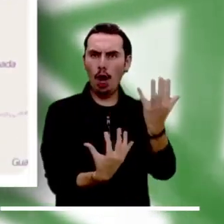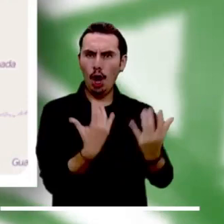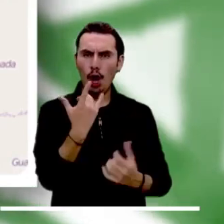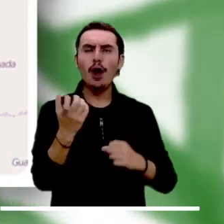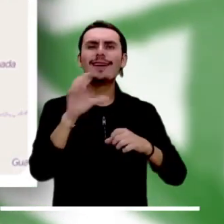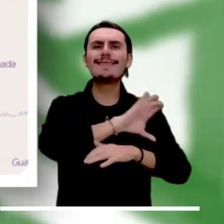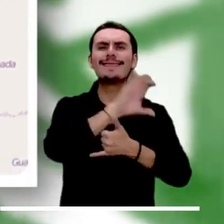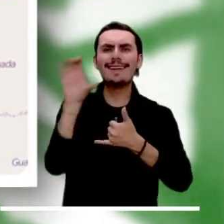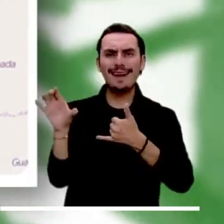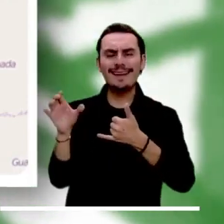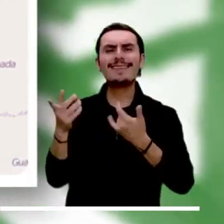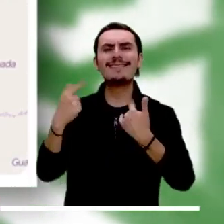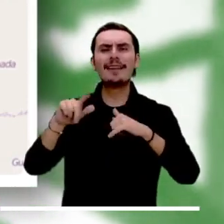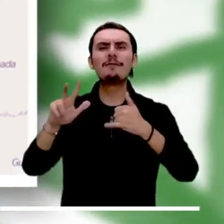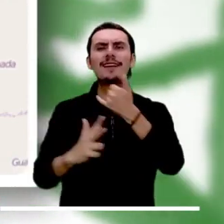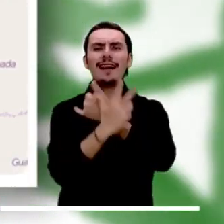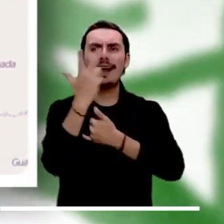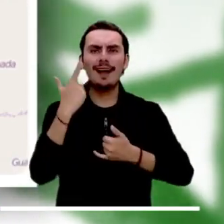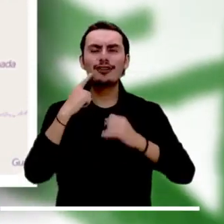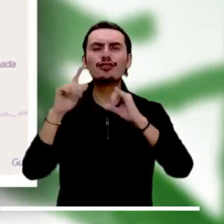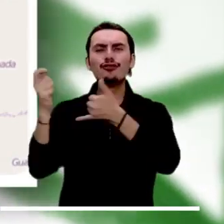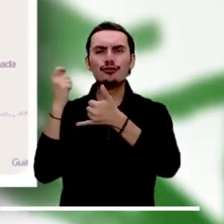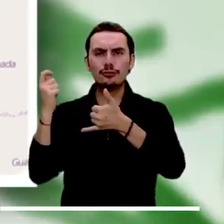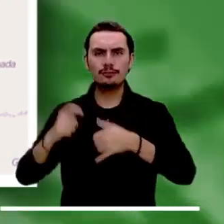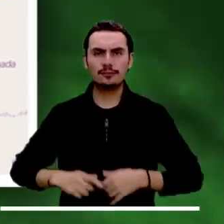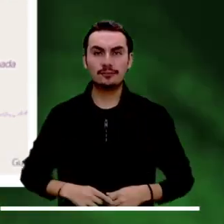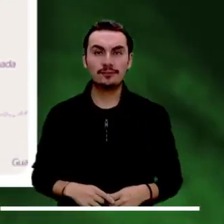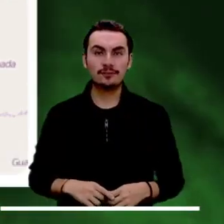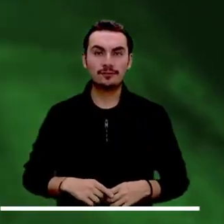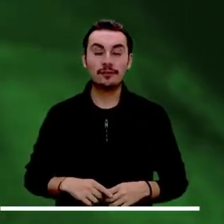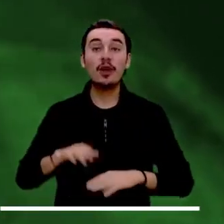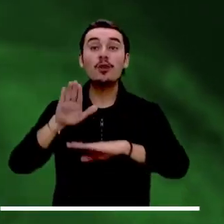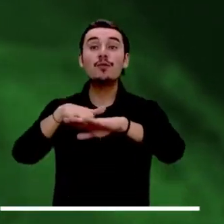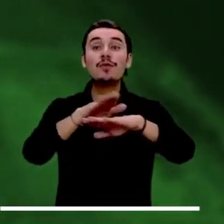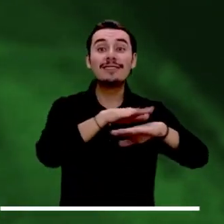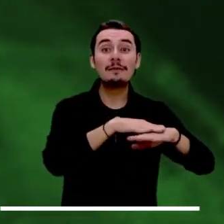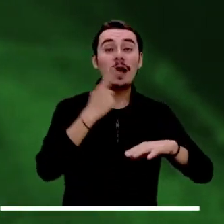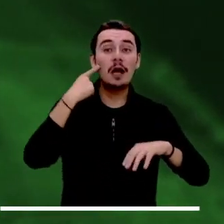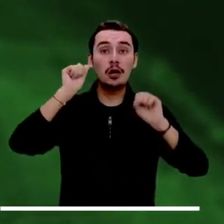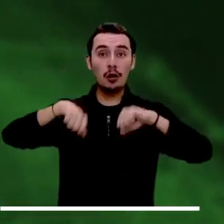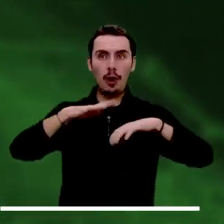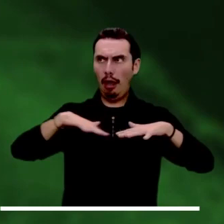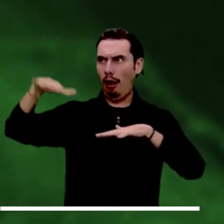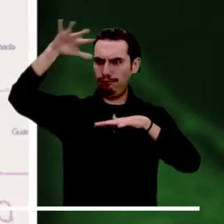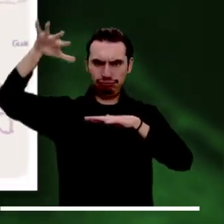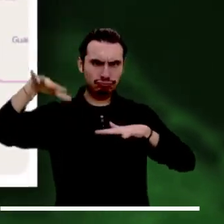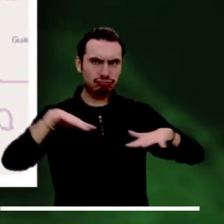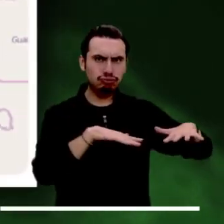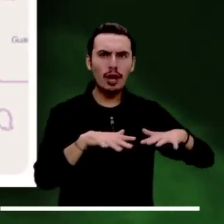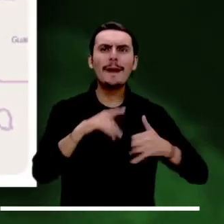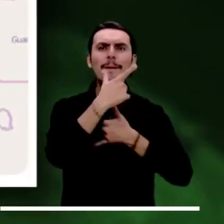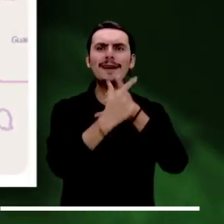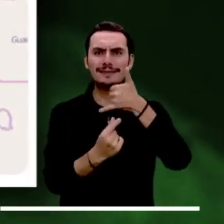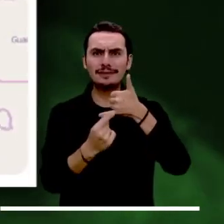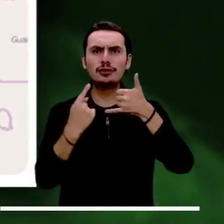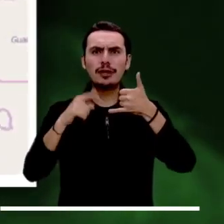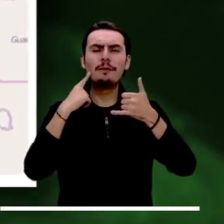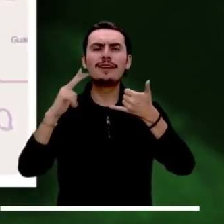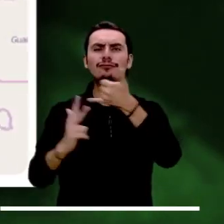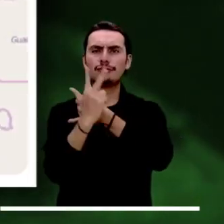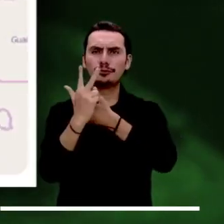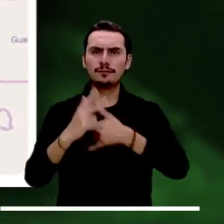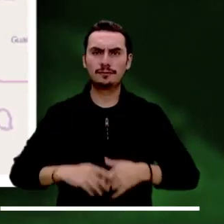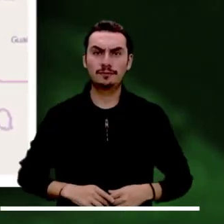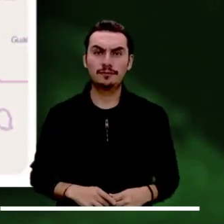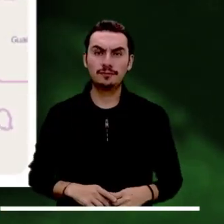por probables incendios en el Caribe, los Andes y la Orinoquía. Máxima alerta por posibles deslizamientos en